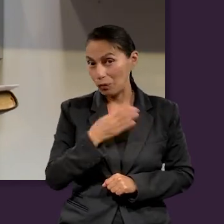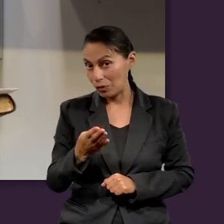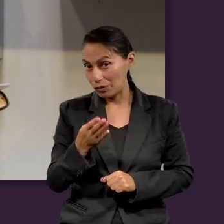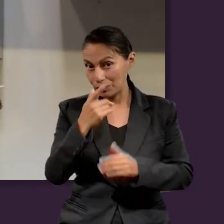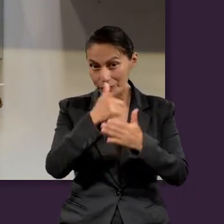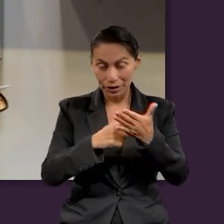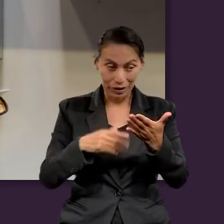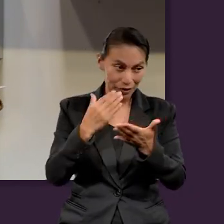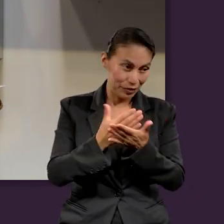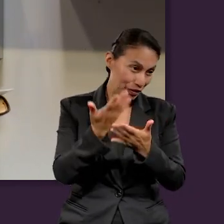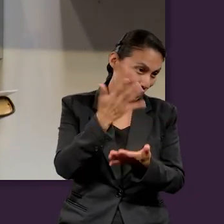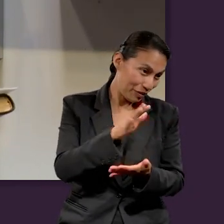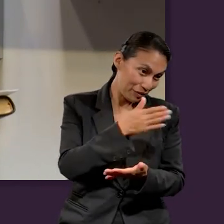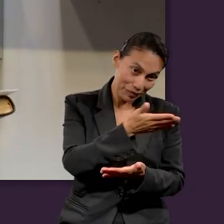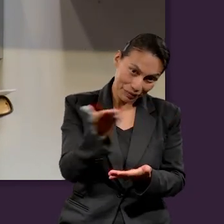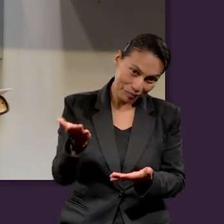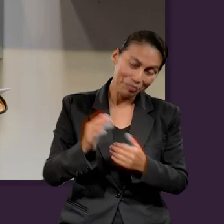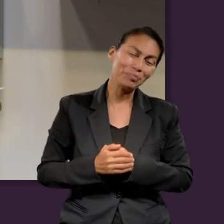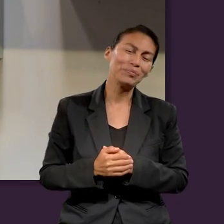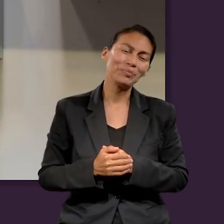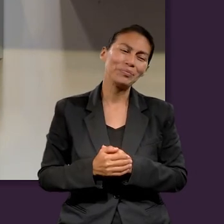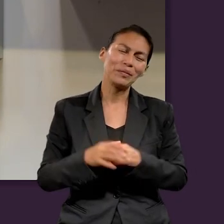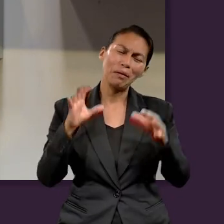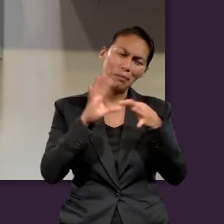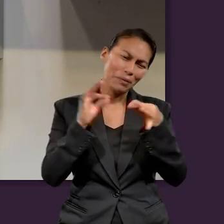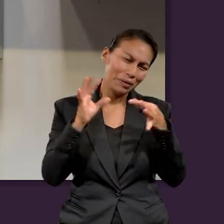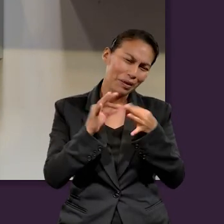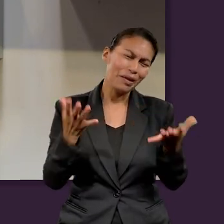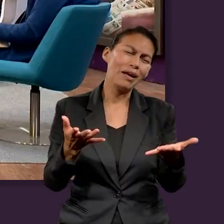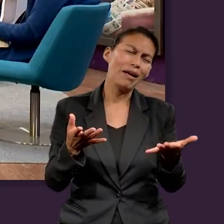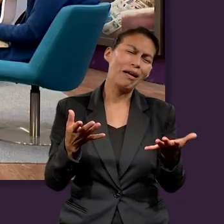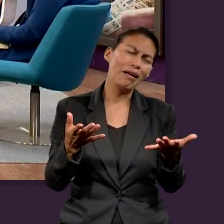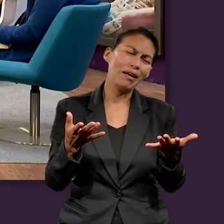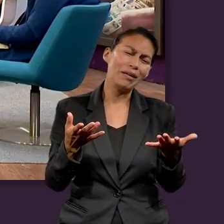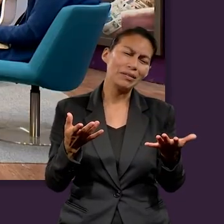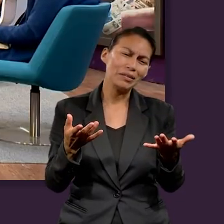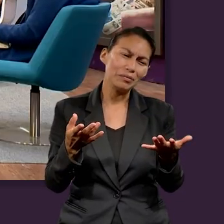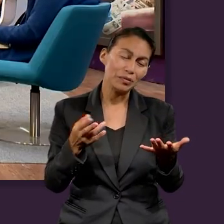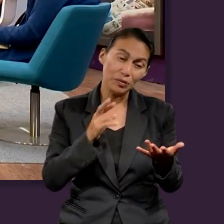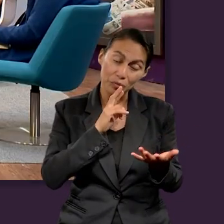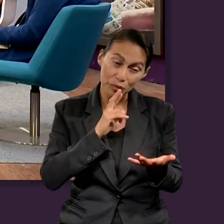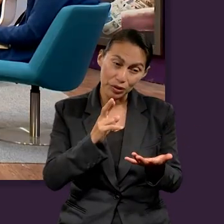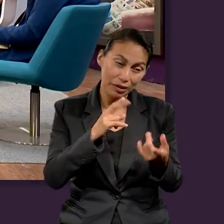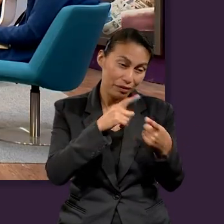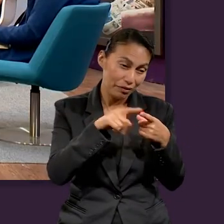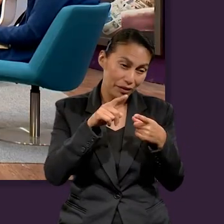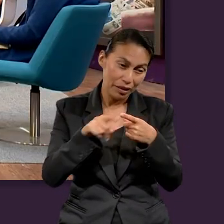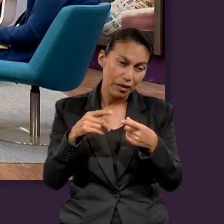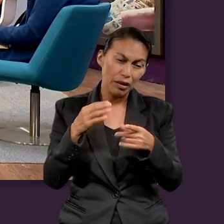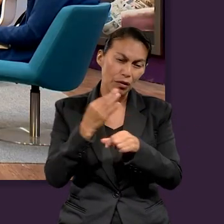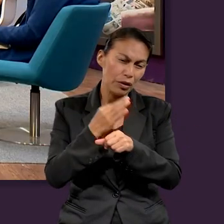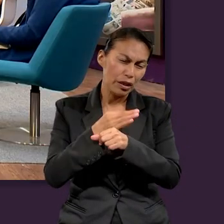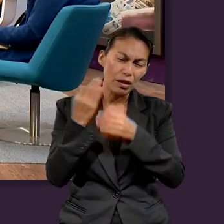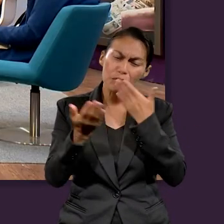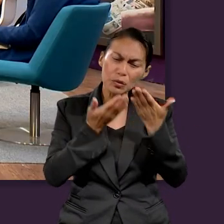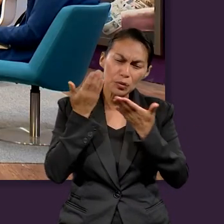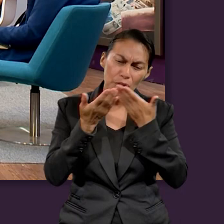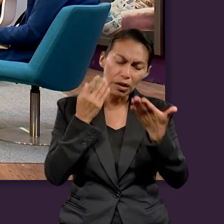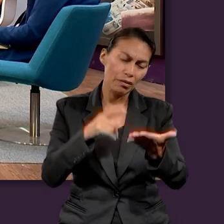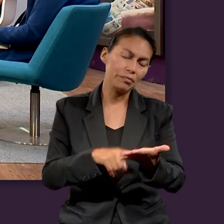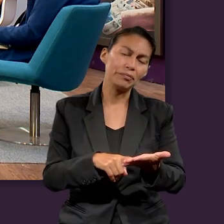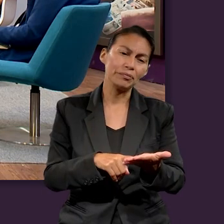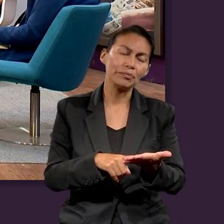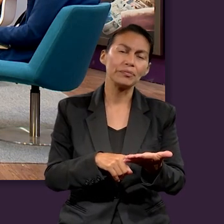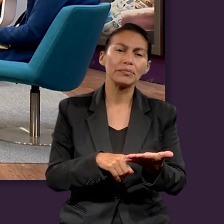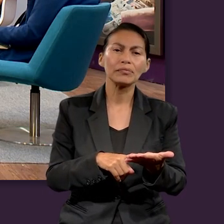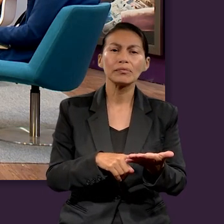lección 10 les tocó a ustedes. Darnos algunas de las respuestas que vamos a estar